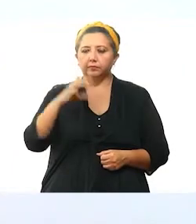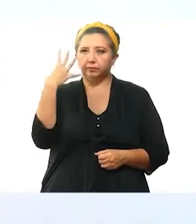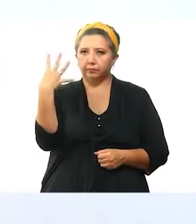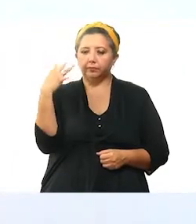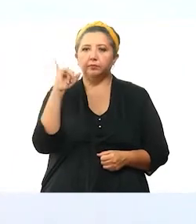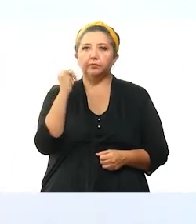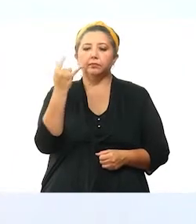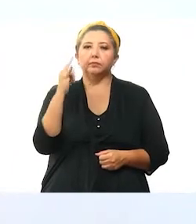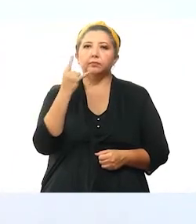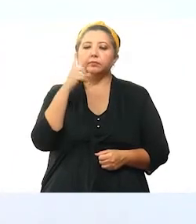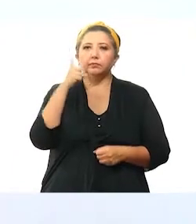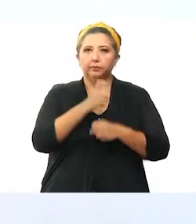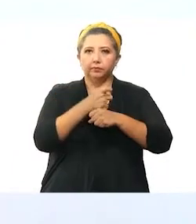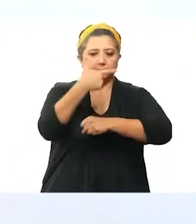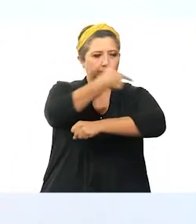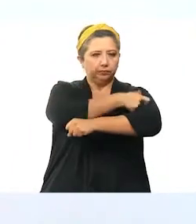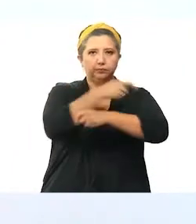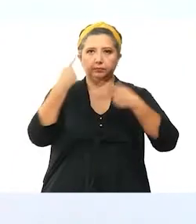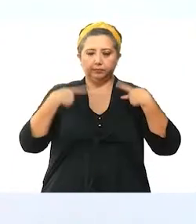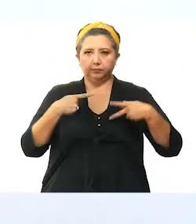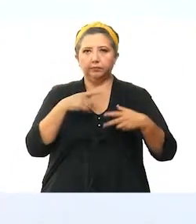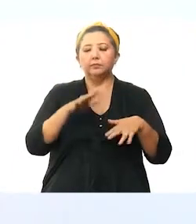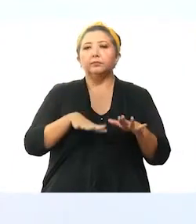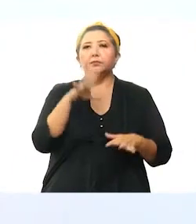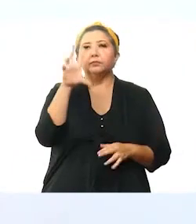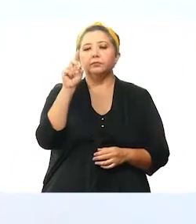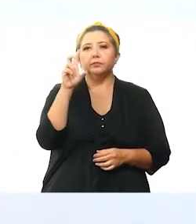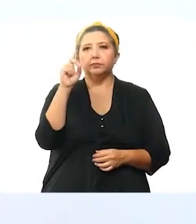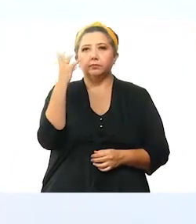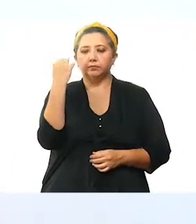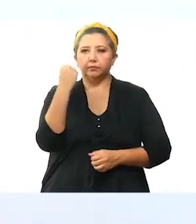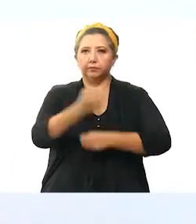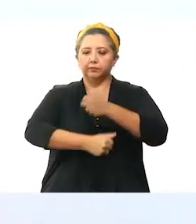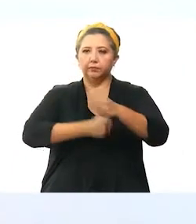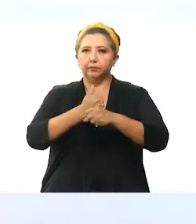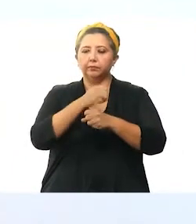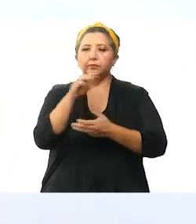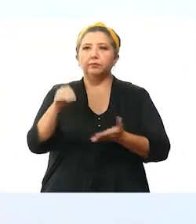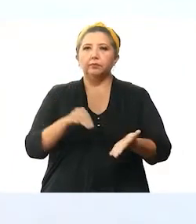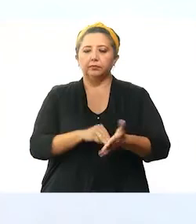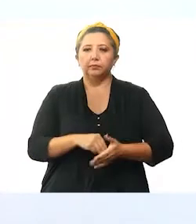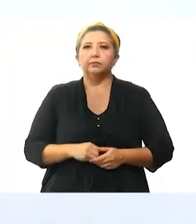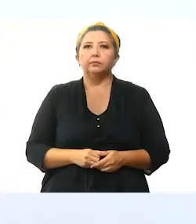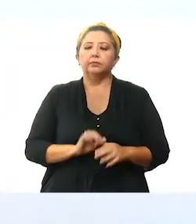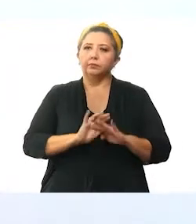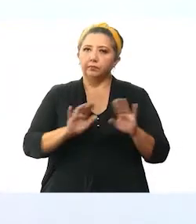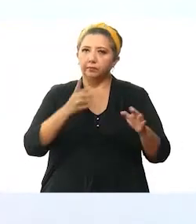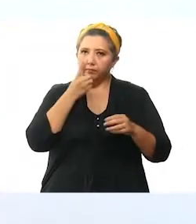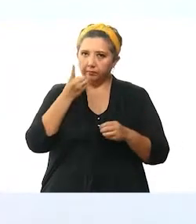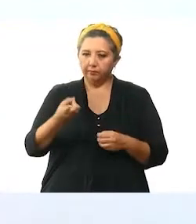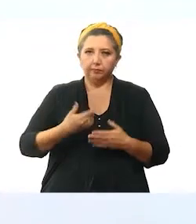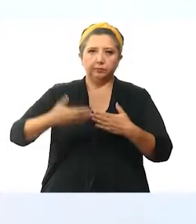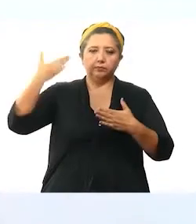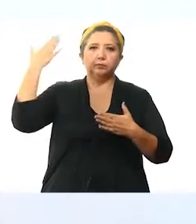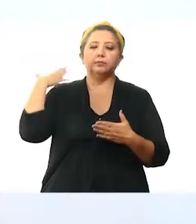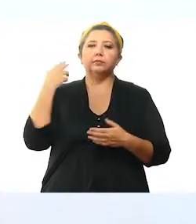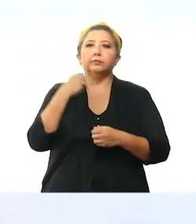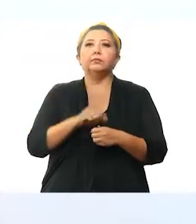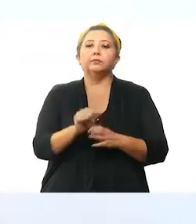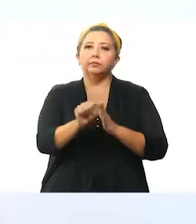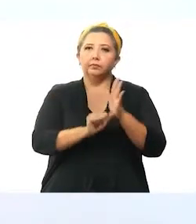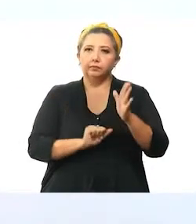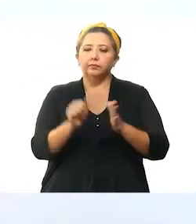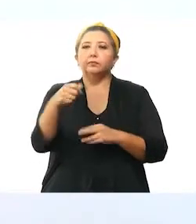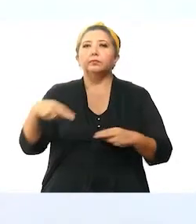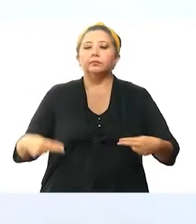4 de julio se aplicarán primeras dosis a las personas entre 30 y 39 años de Mérida. Como en ocasiones anteriores, será según meses